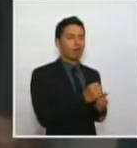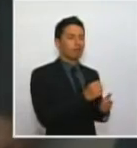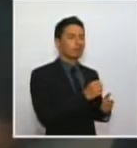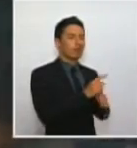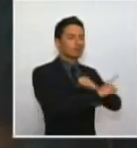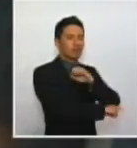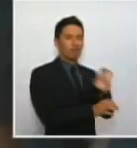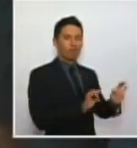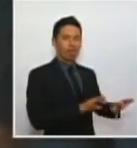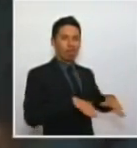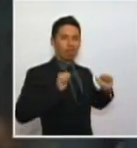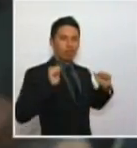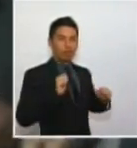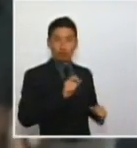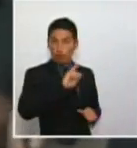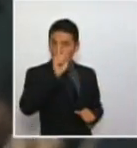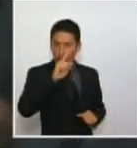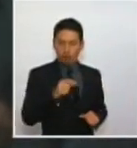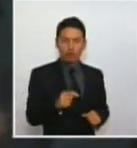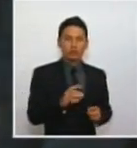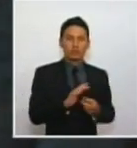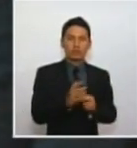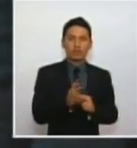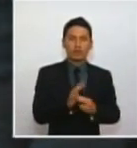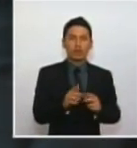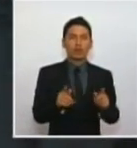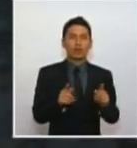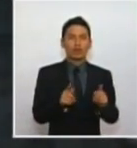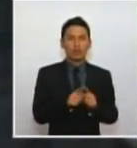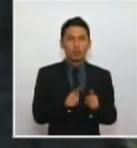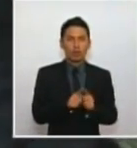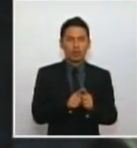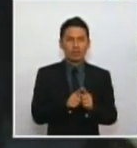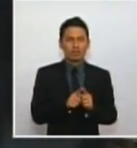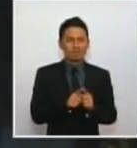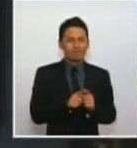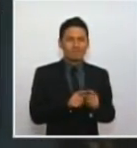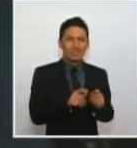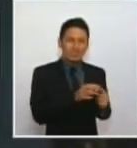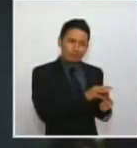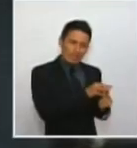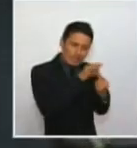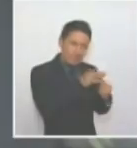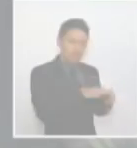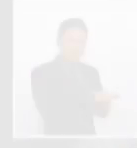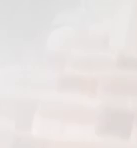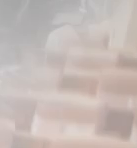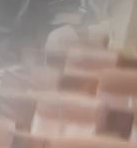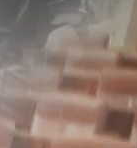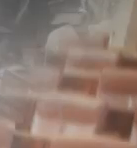trata de un trato preferencial.